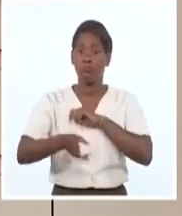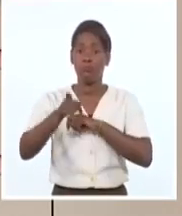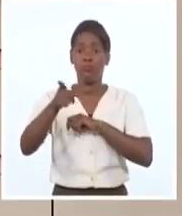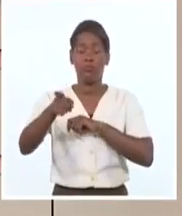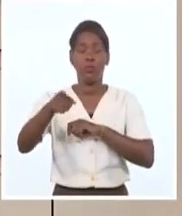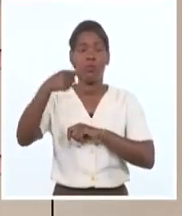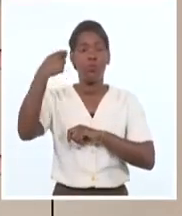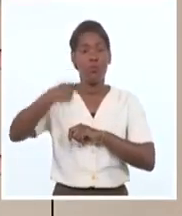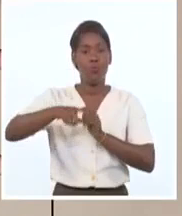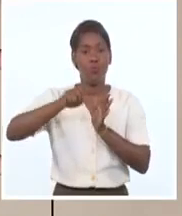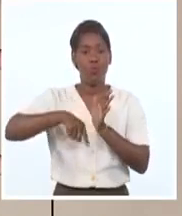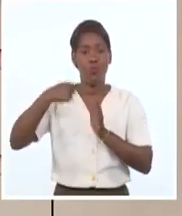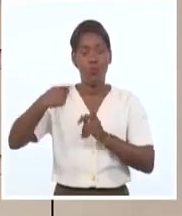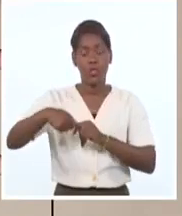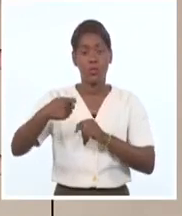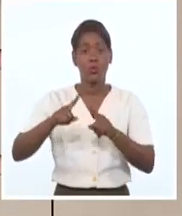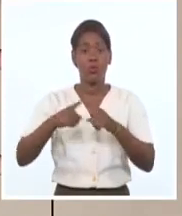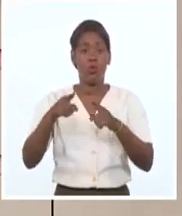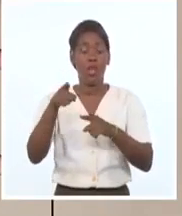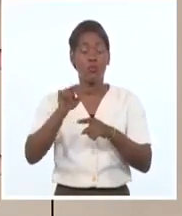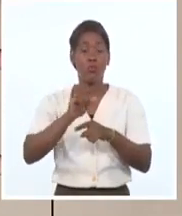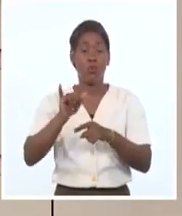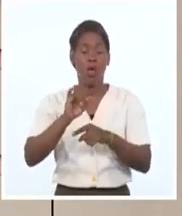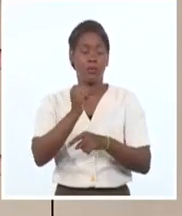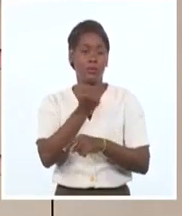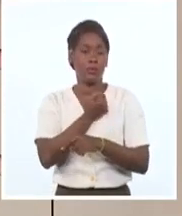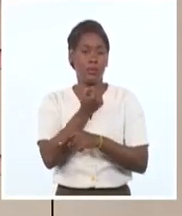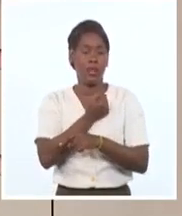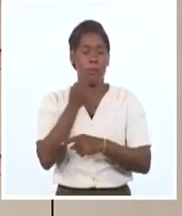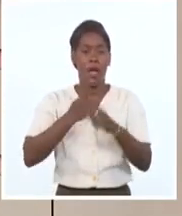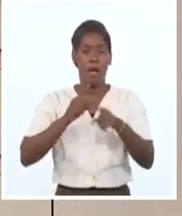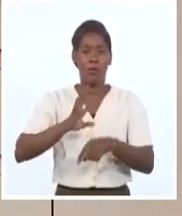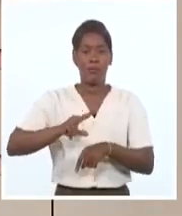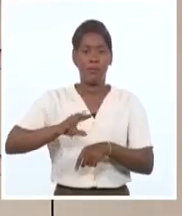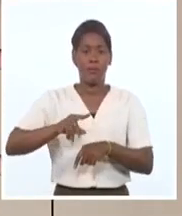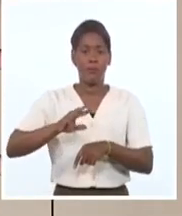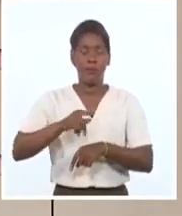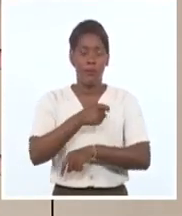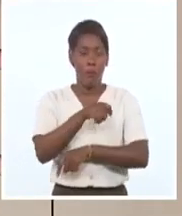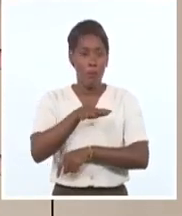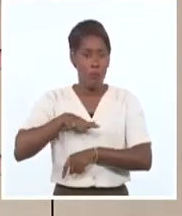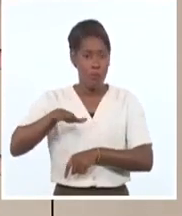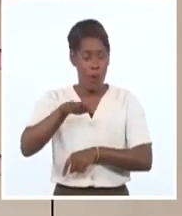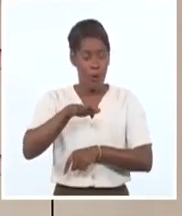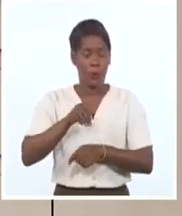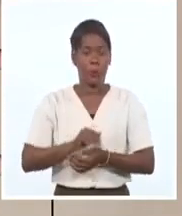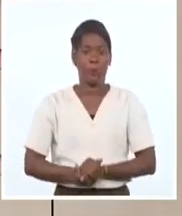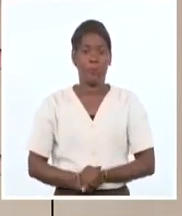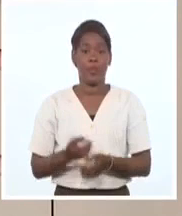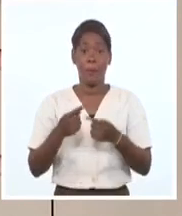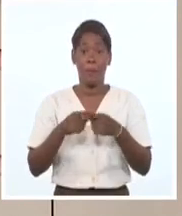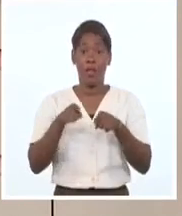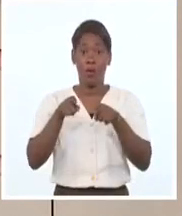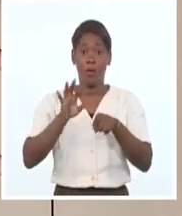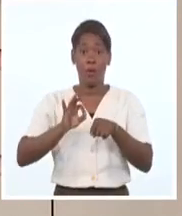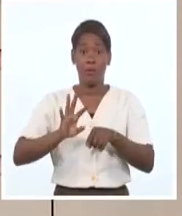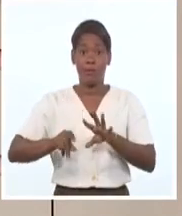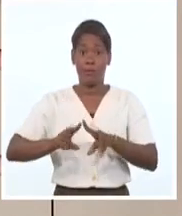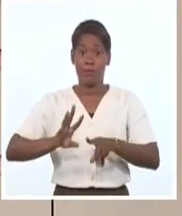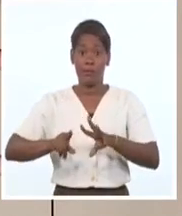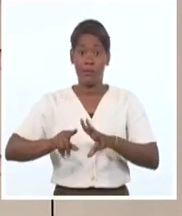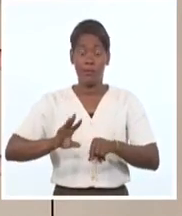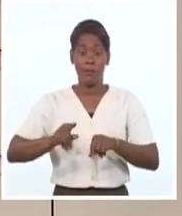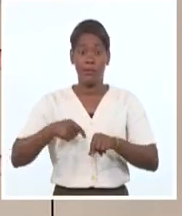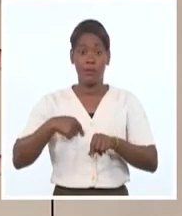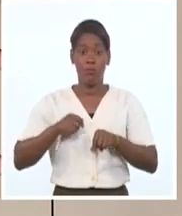empresarios, artistas y políticos, o sea, una élite, han mudado sus fortunas para evadir impuestos